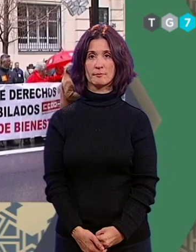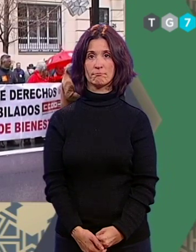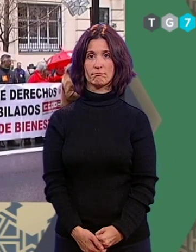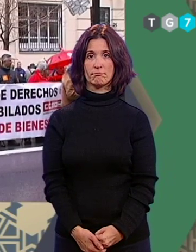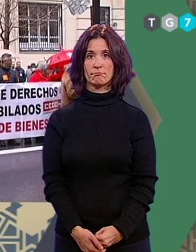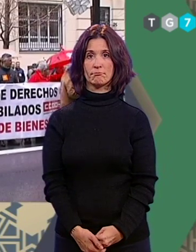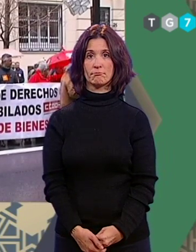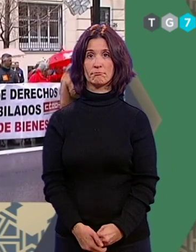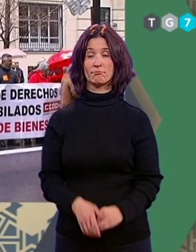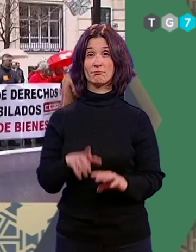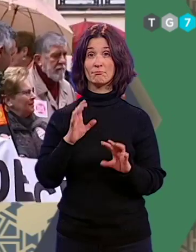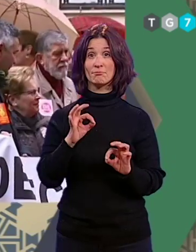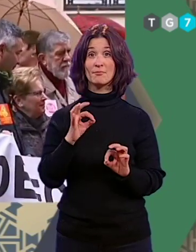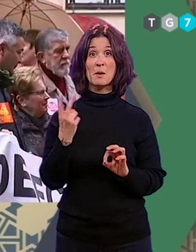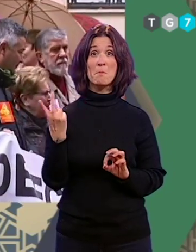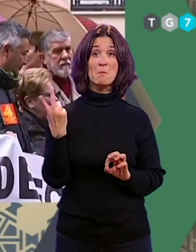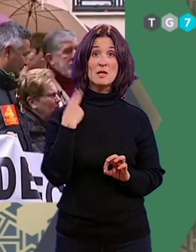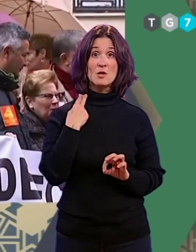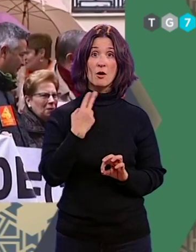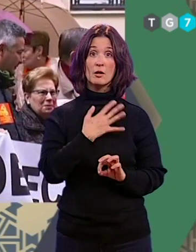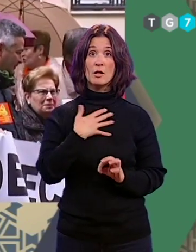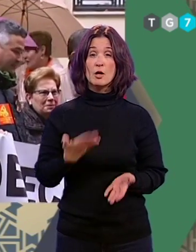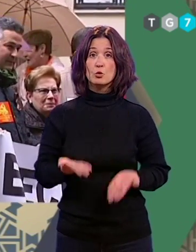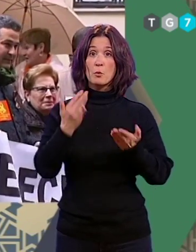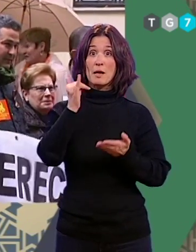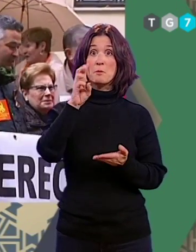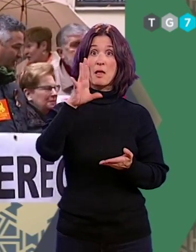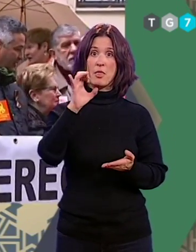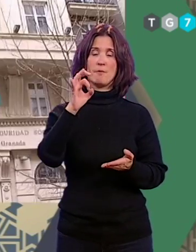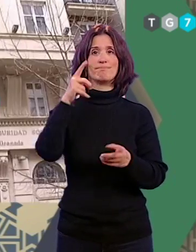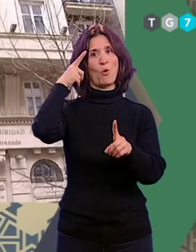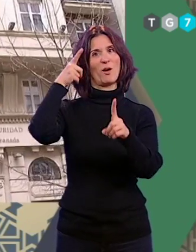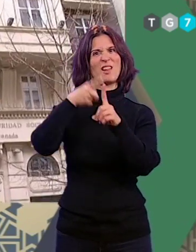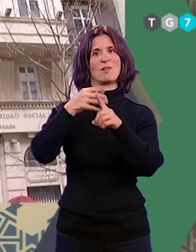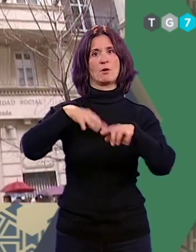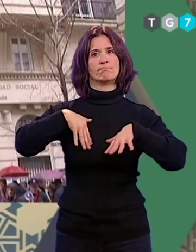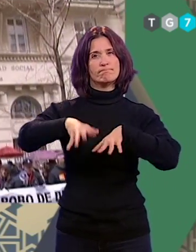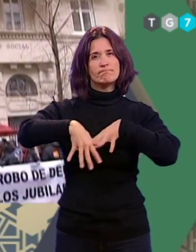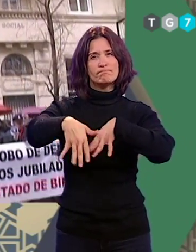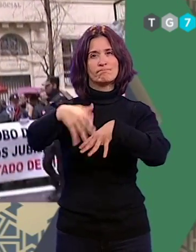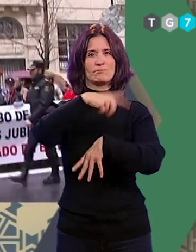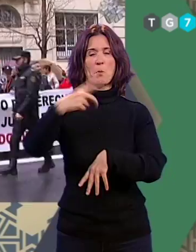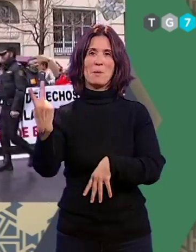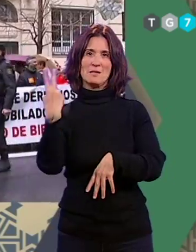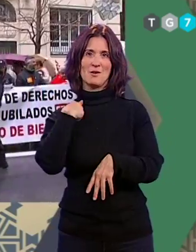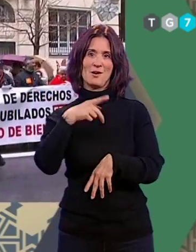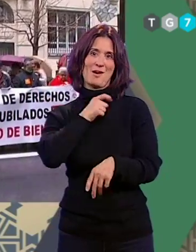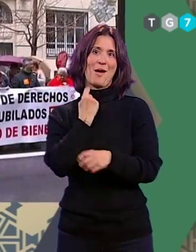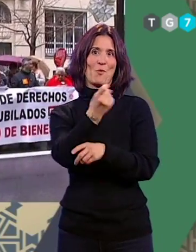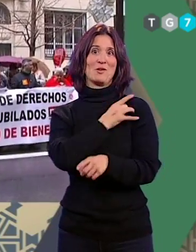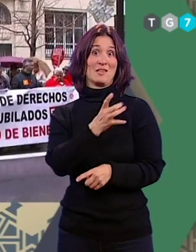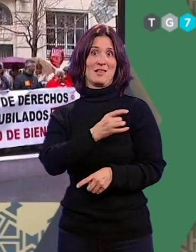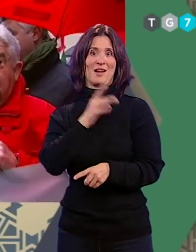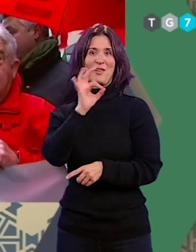Conseguir que la subida de las pensiones se equipara al IPC es el objetivo de los sindicatos que apoyan las movilizaciones contra la subida del 0,25%